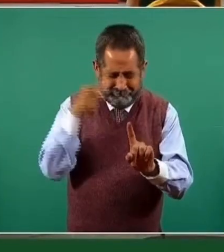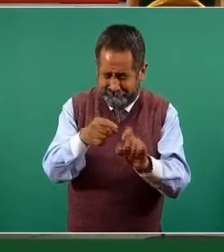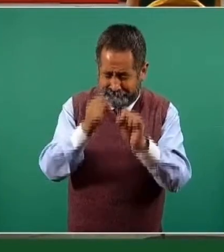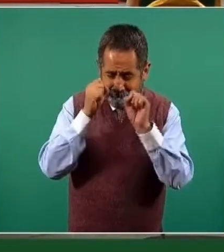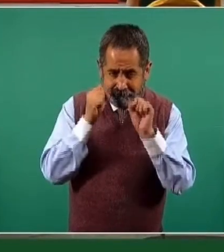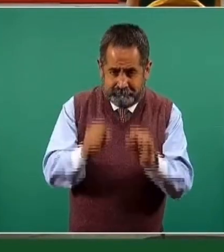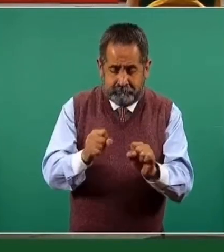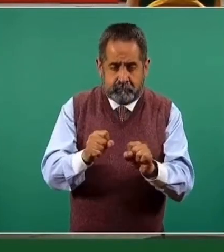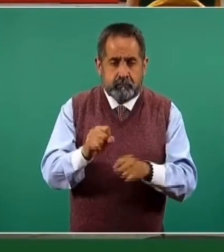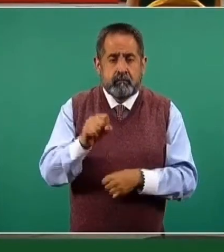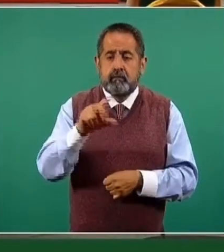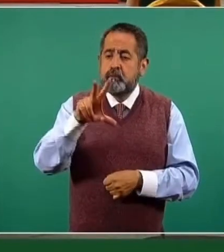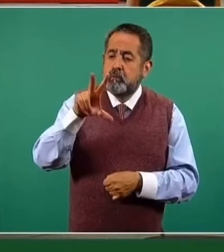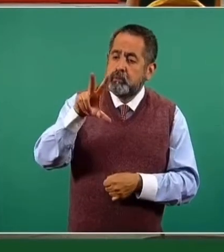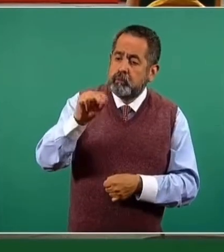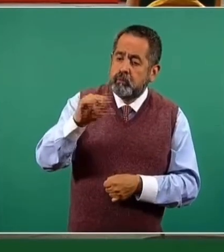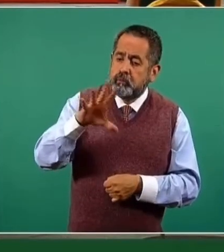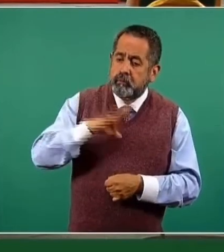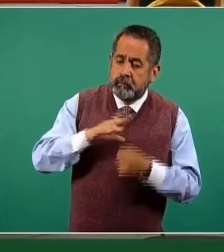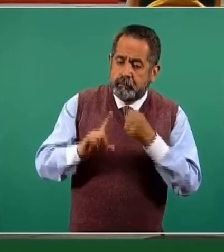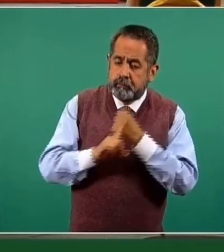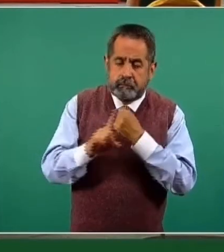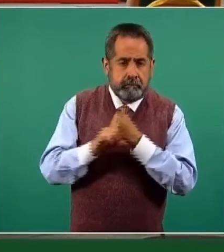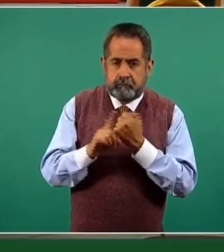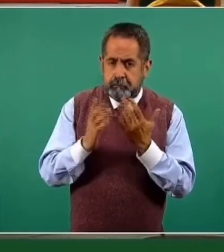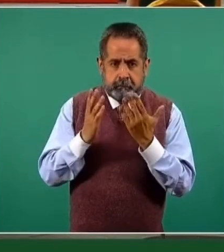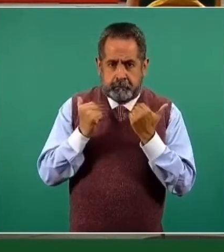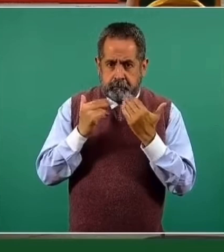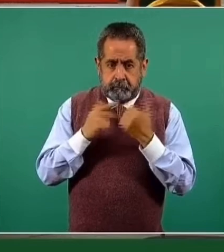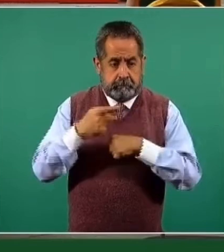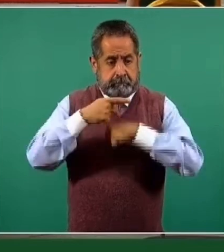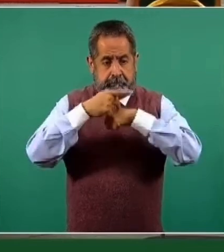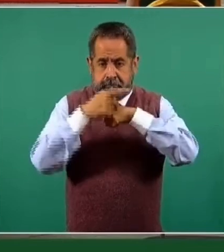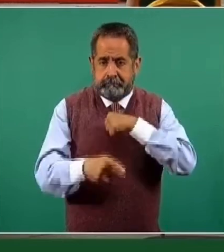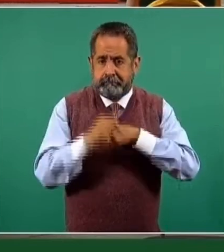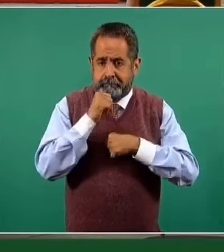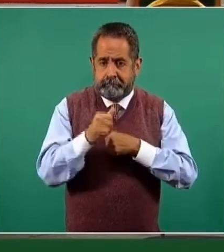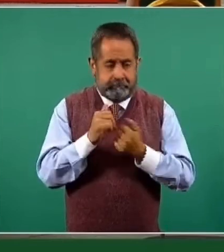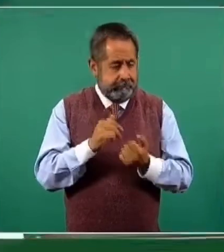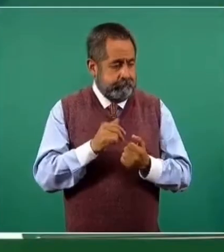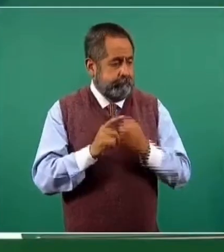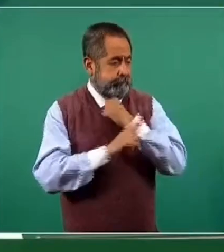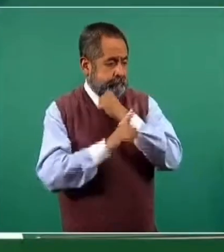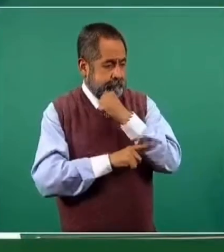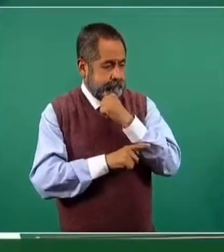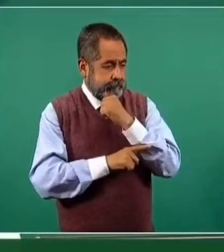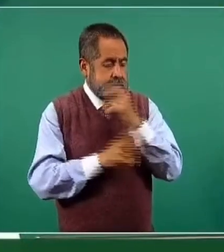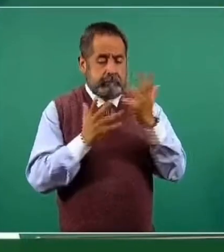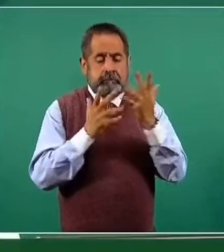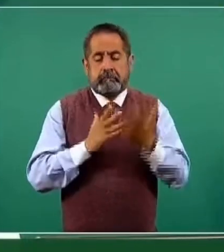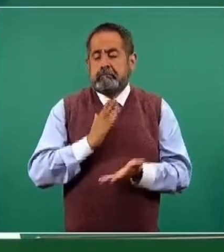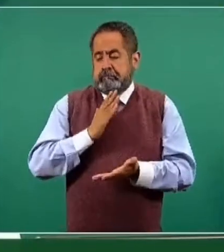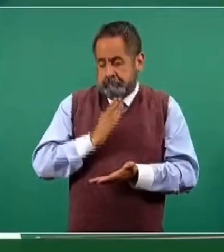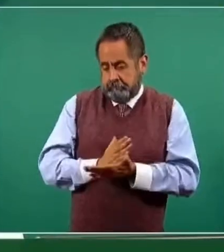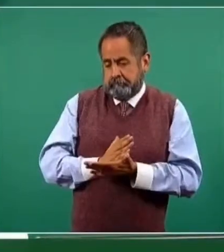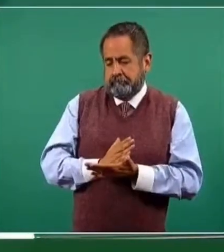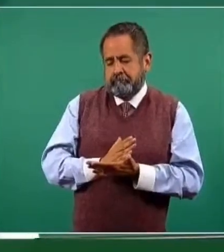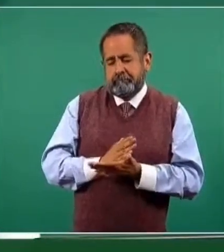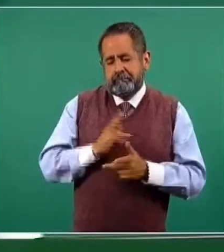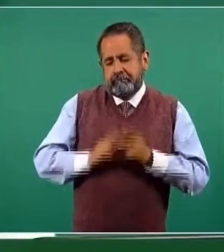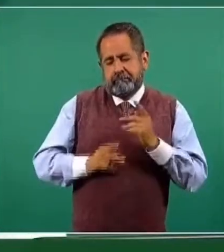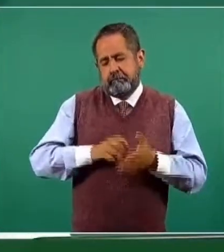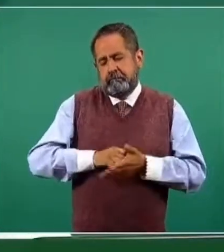es, no hay que interrumpir ningún embarazo por el hecho de recibir una vacuna. Si así fuera, nos referimos a la vacuna COVID,